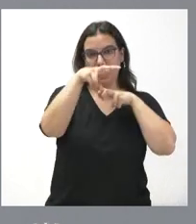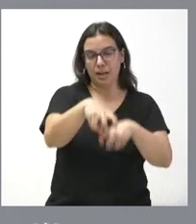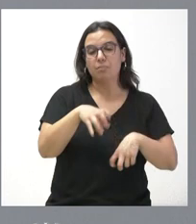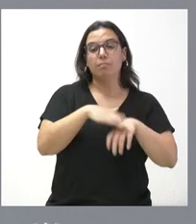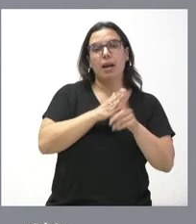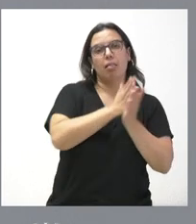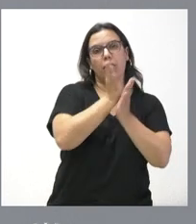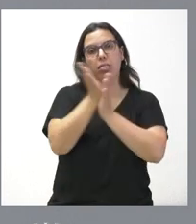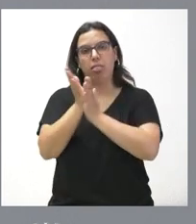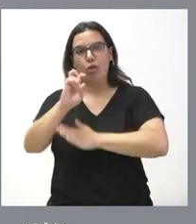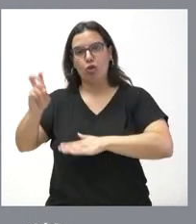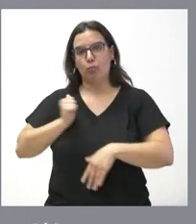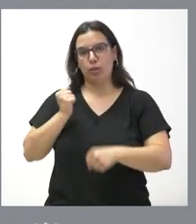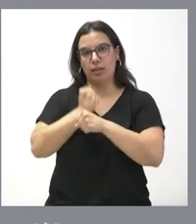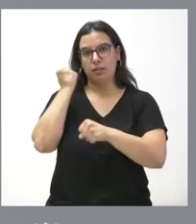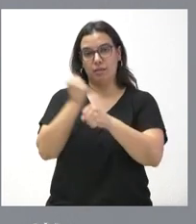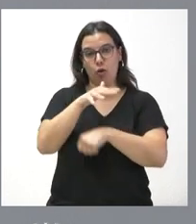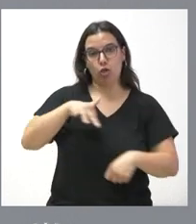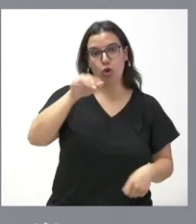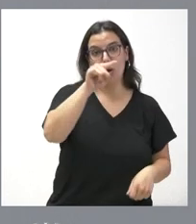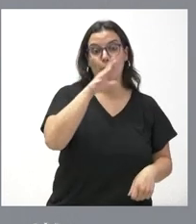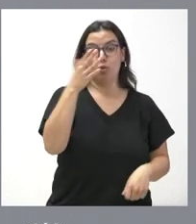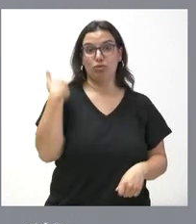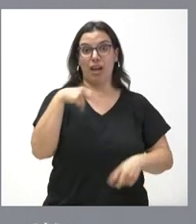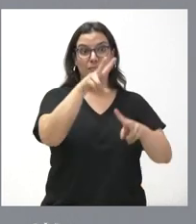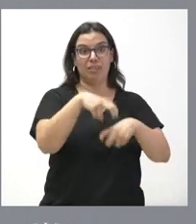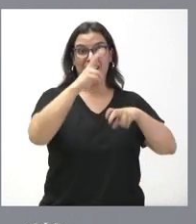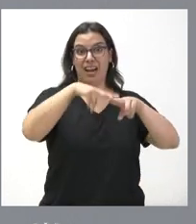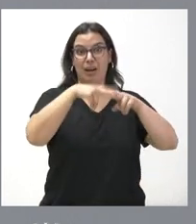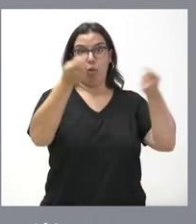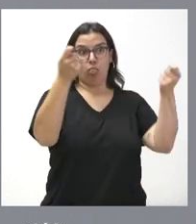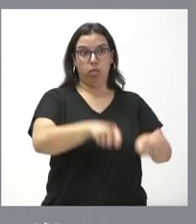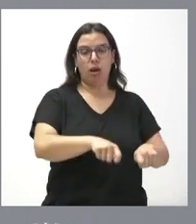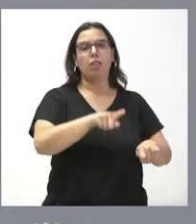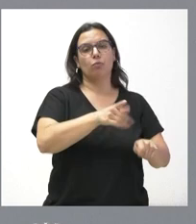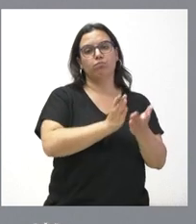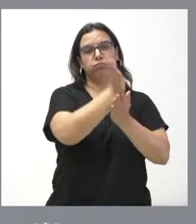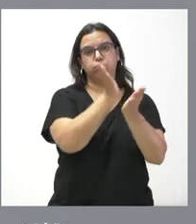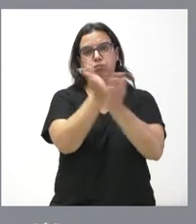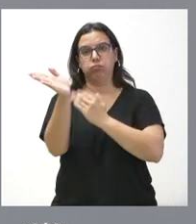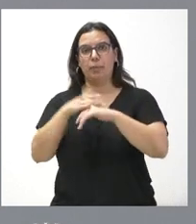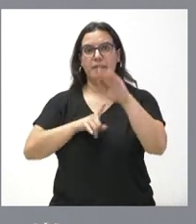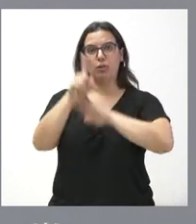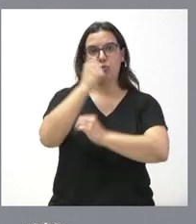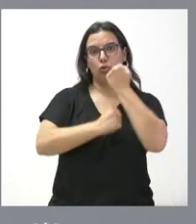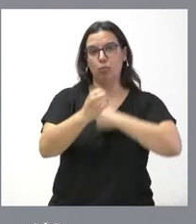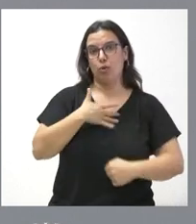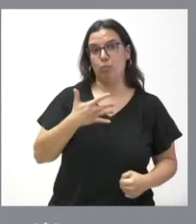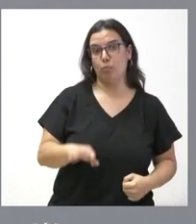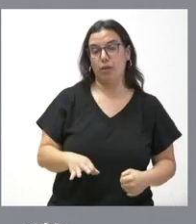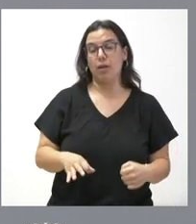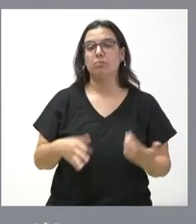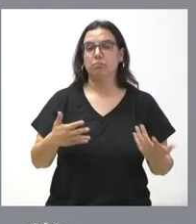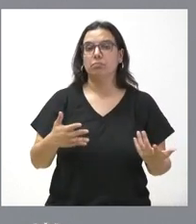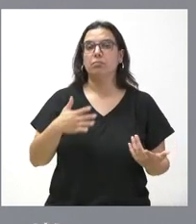productiva en estas cuencas, de manera que tras el fin de la minería del carbón esos territorios tengan alternativas para su desarrollo económico y social y